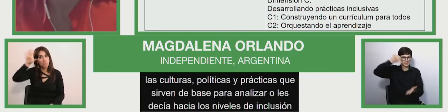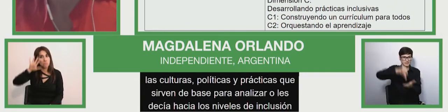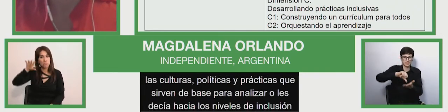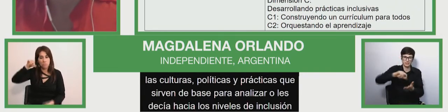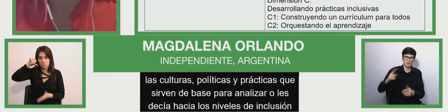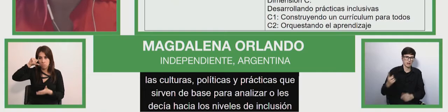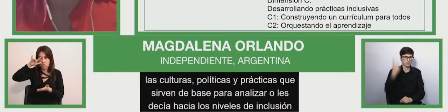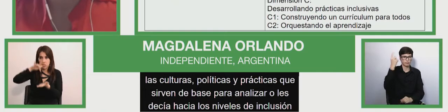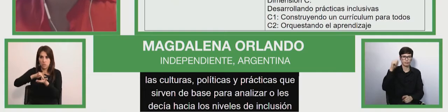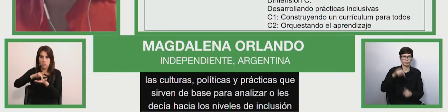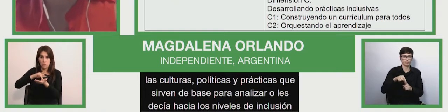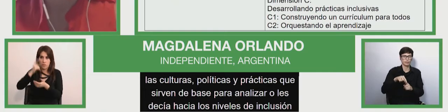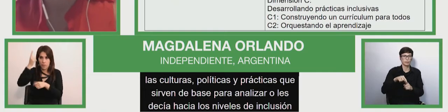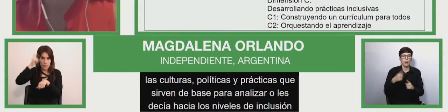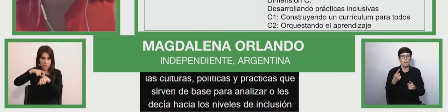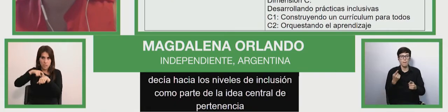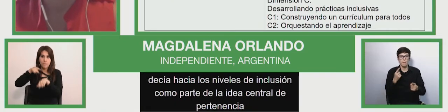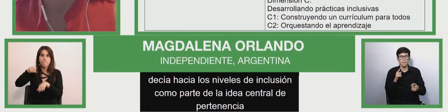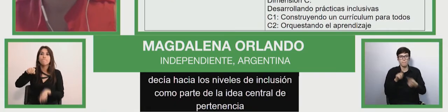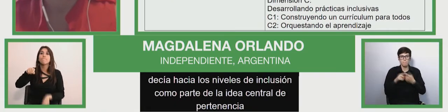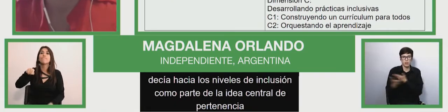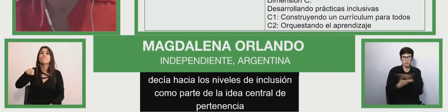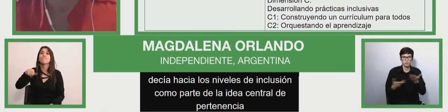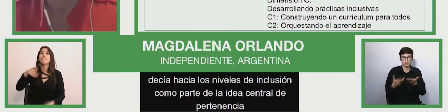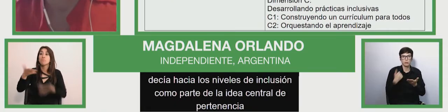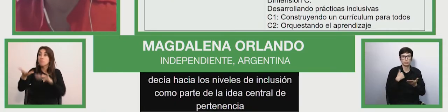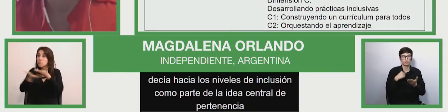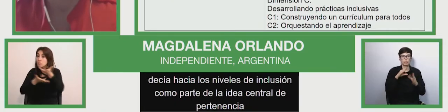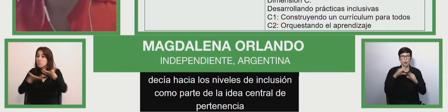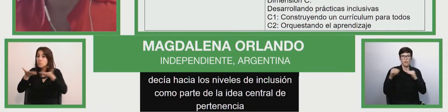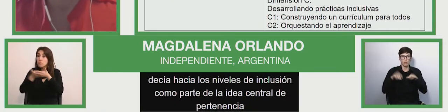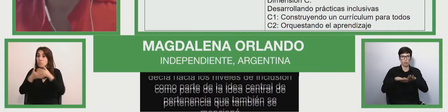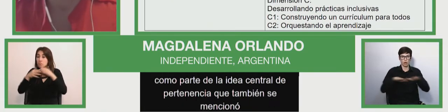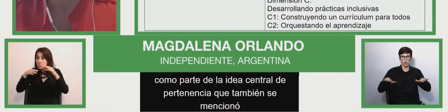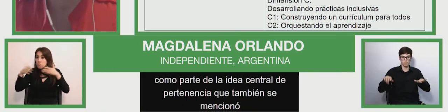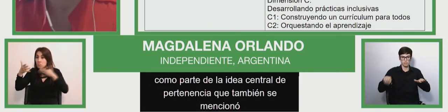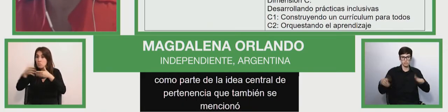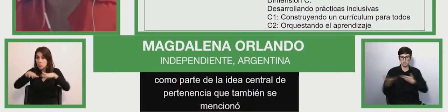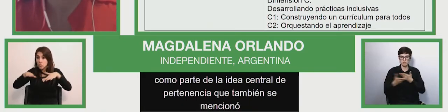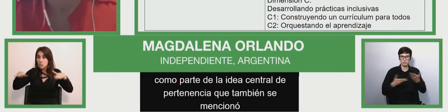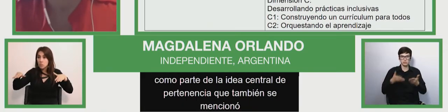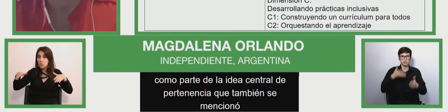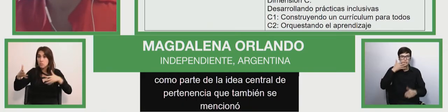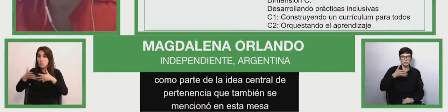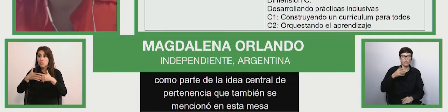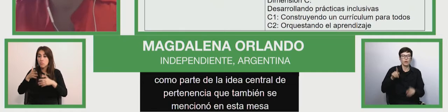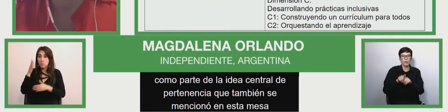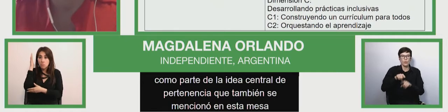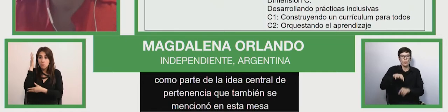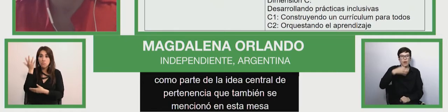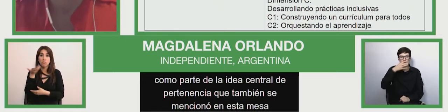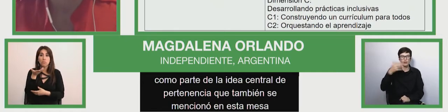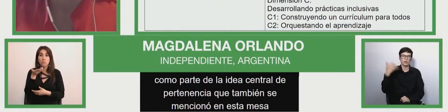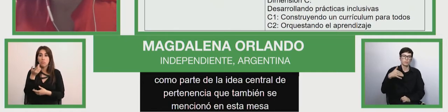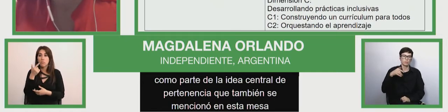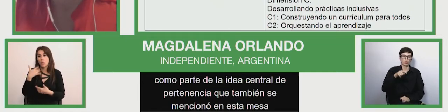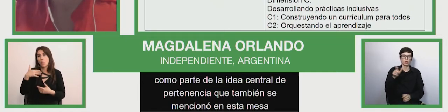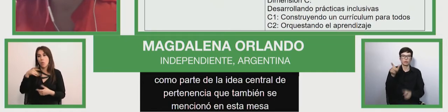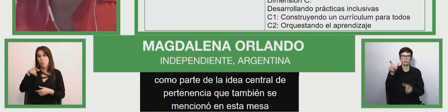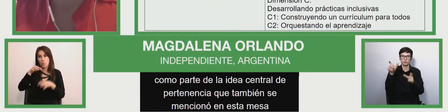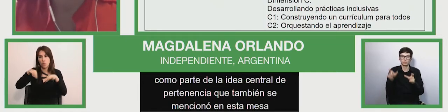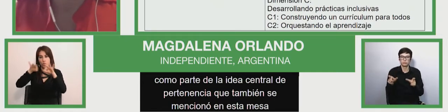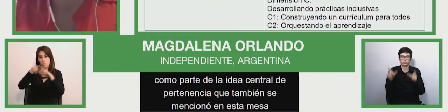que también se mencionó en esta mesa, lo mencionaron otros colegas, también mencionaron la importancia de medirlo, la